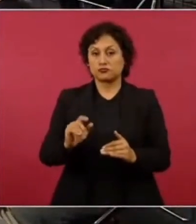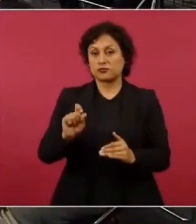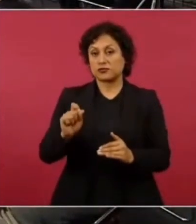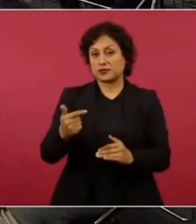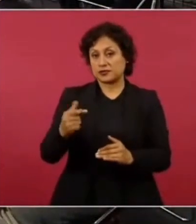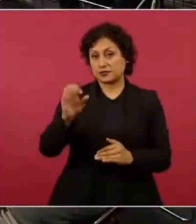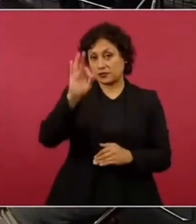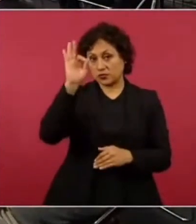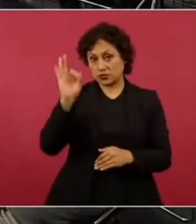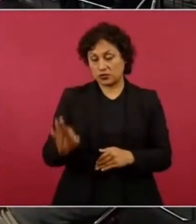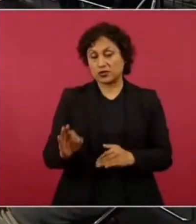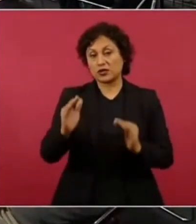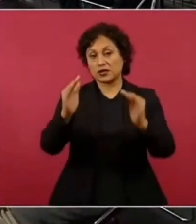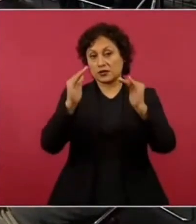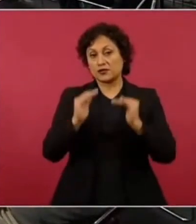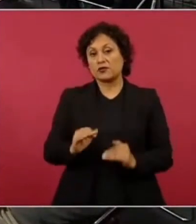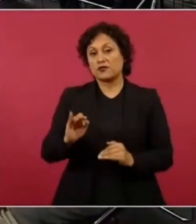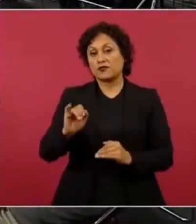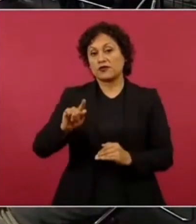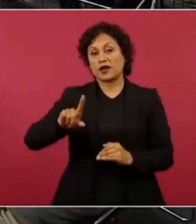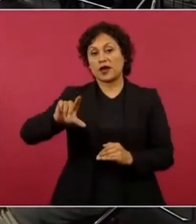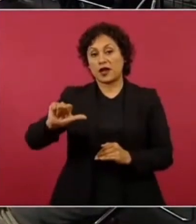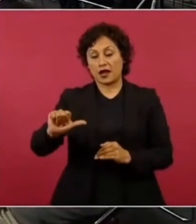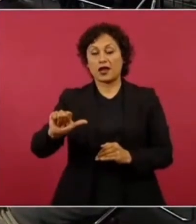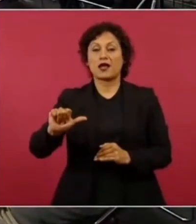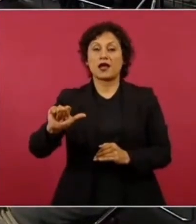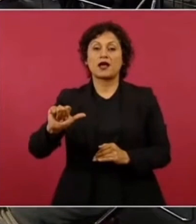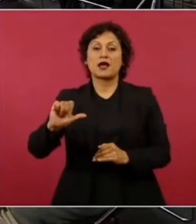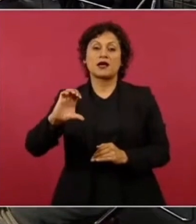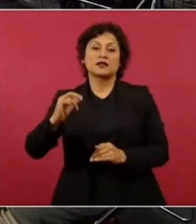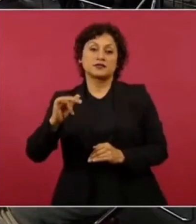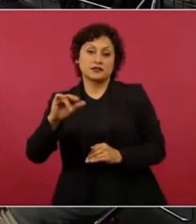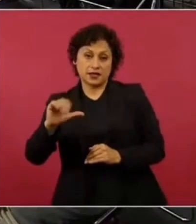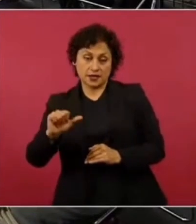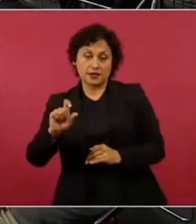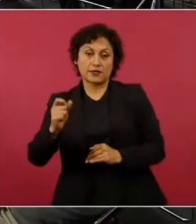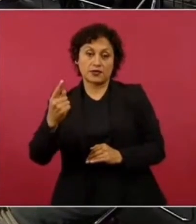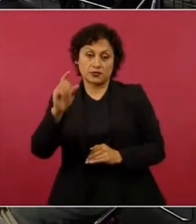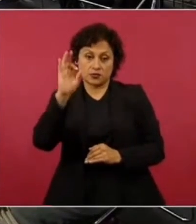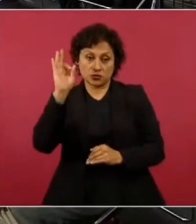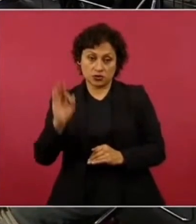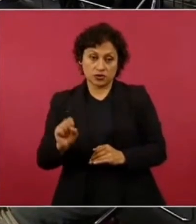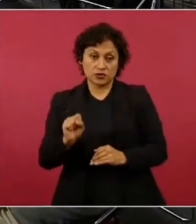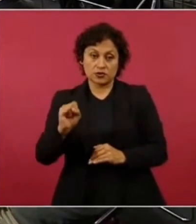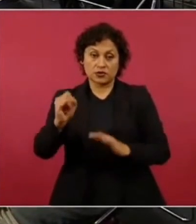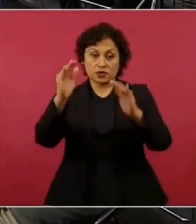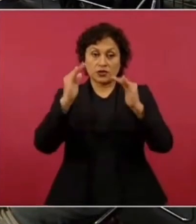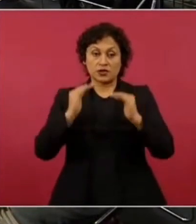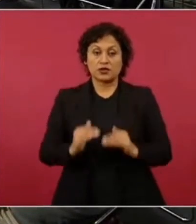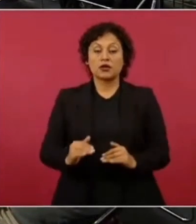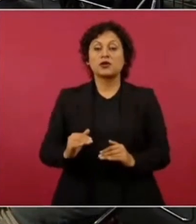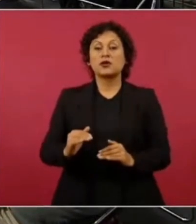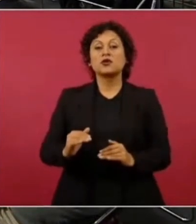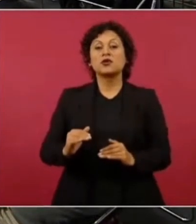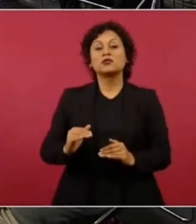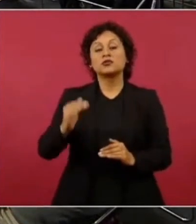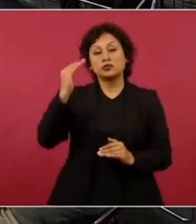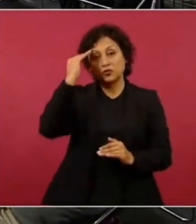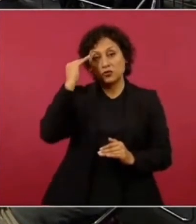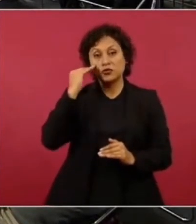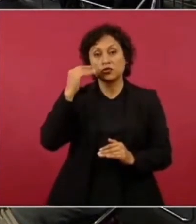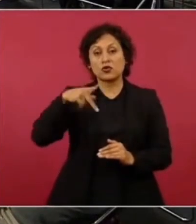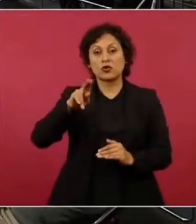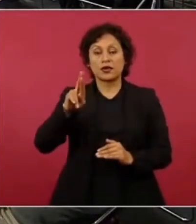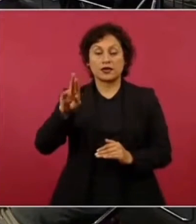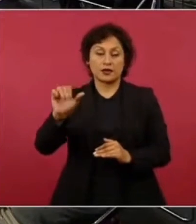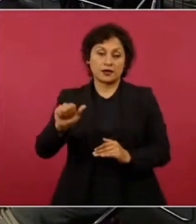Peter Fiala de la República Checa con 21% de aprobación y Jon Si Yul de Corea del Sur con el 21%